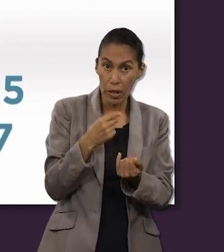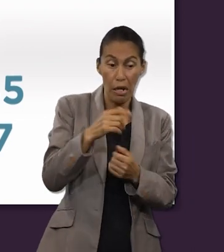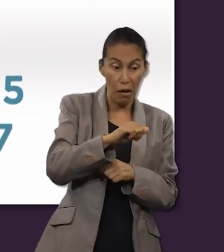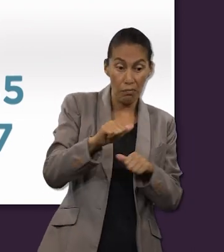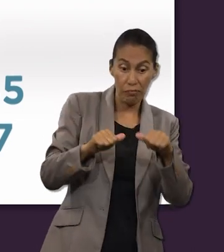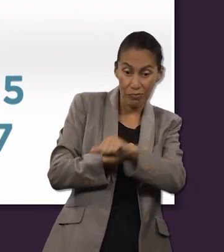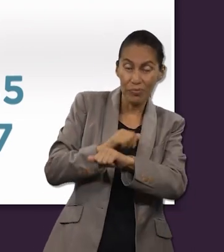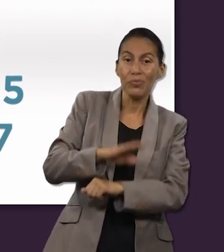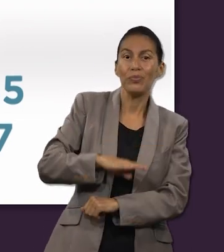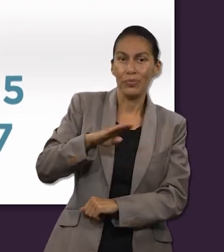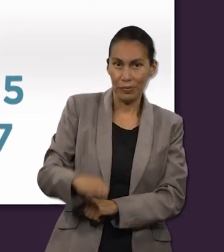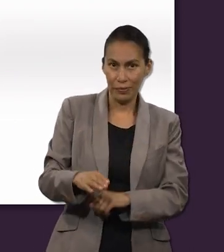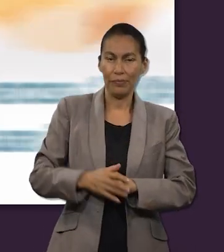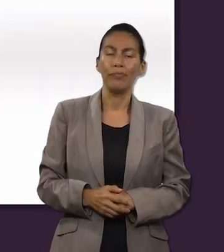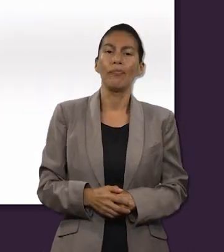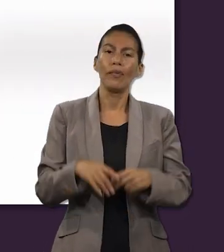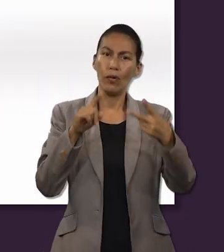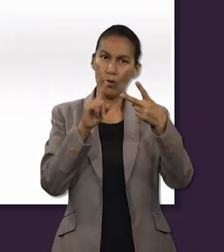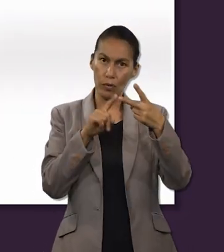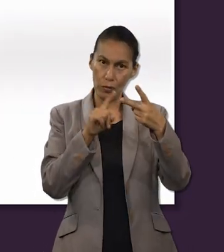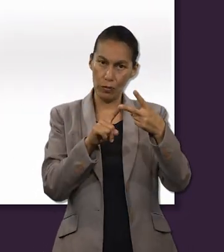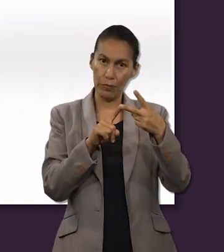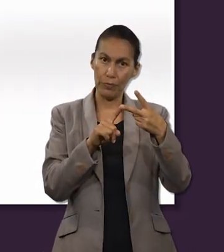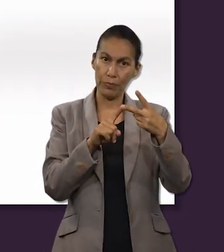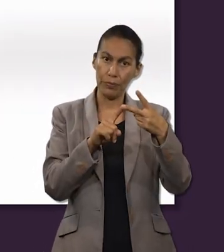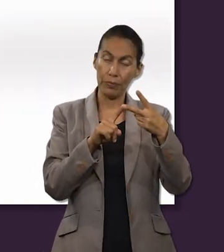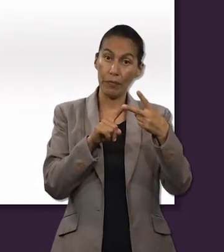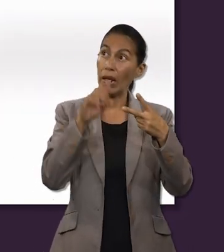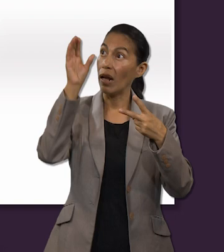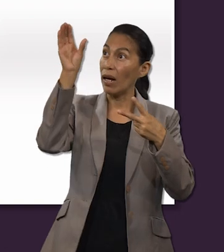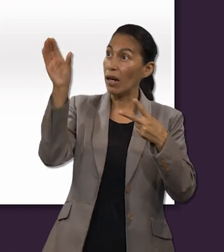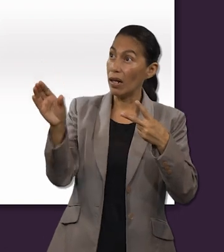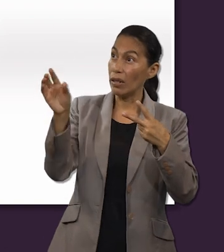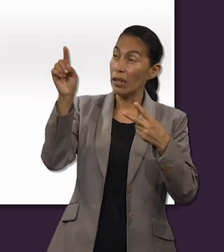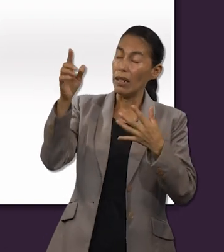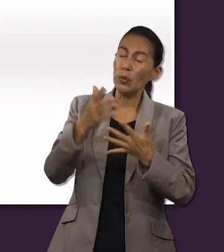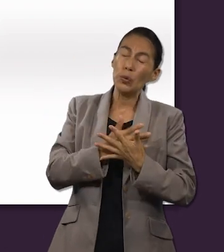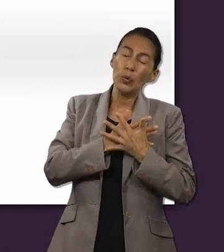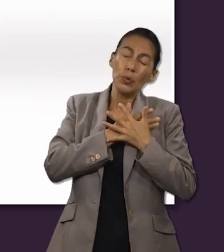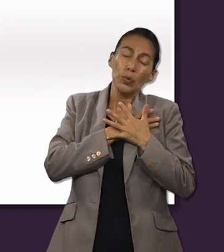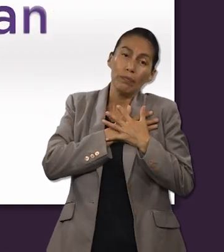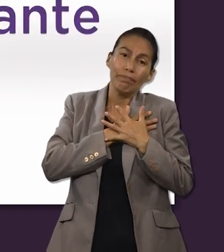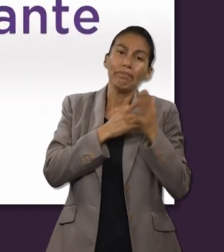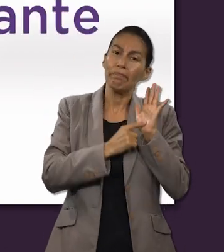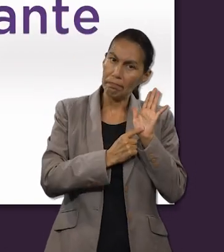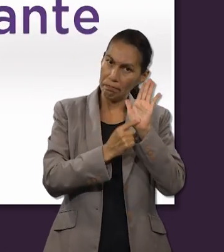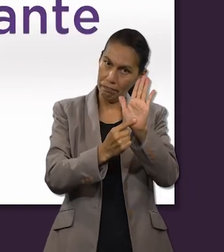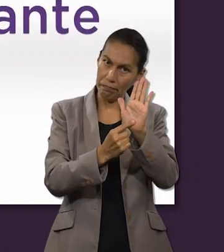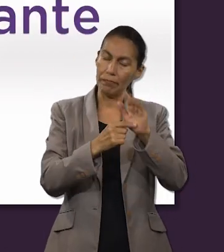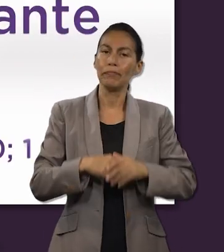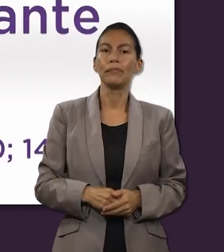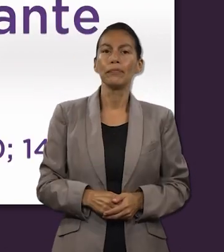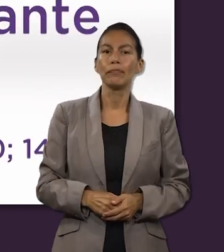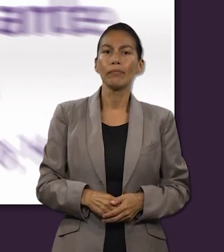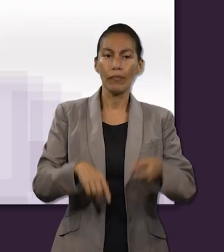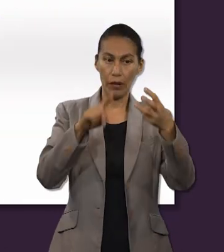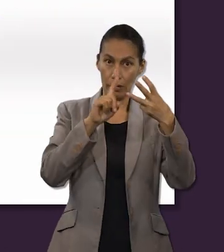morir por nosotros. Número 2. Para revelarnos el verdadero carácter amante de Dios.